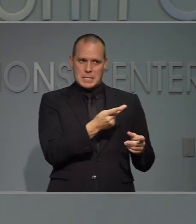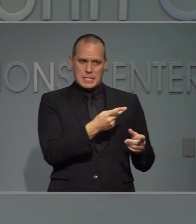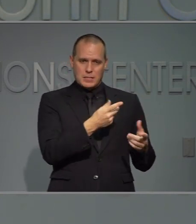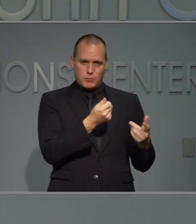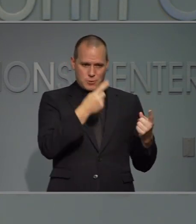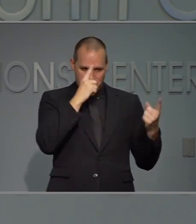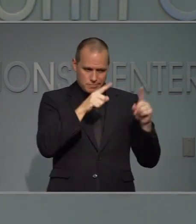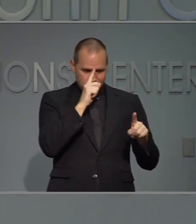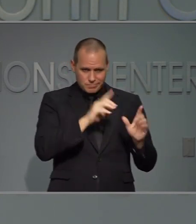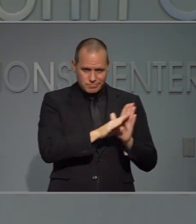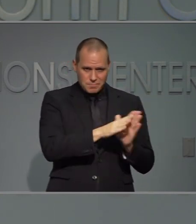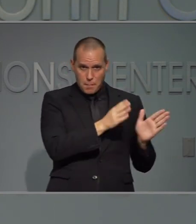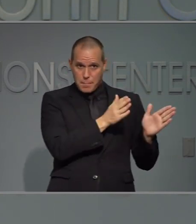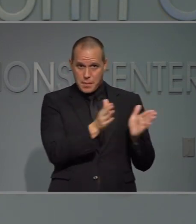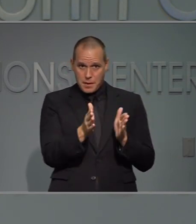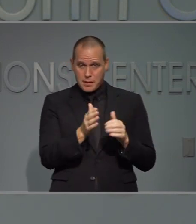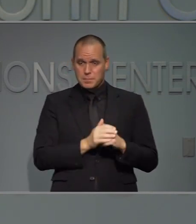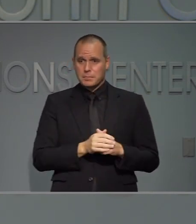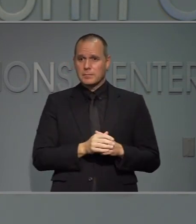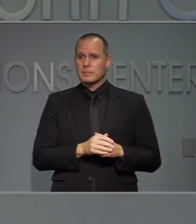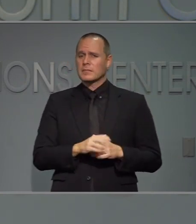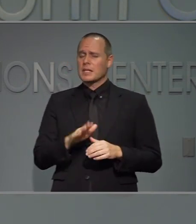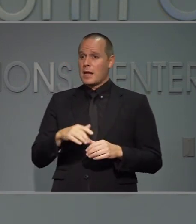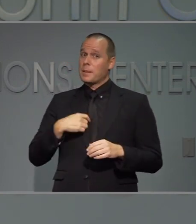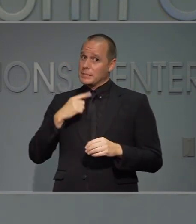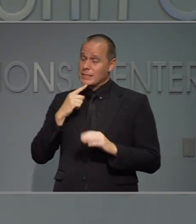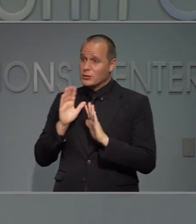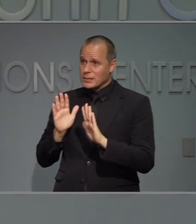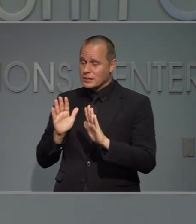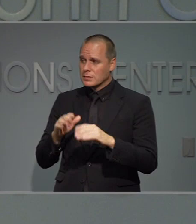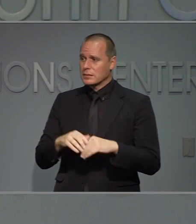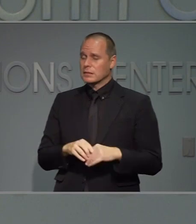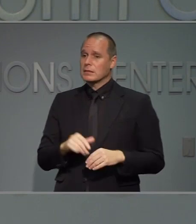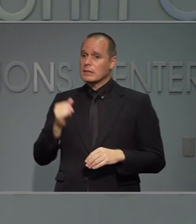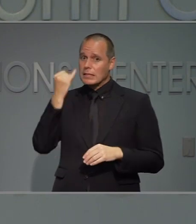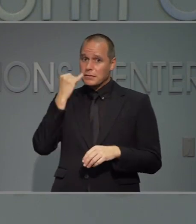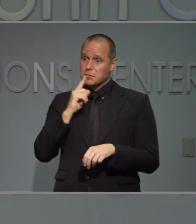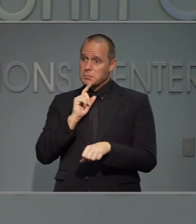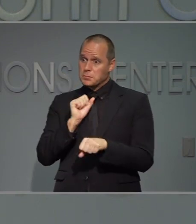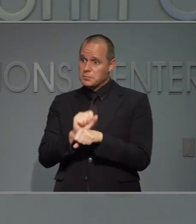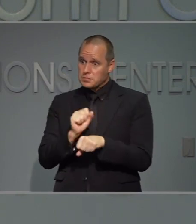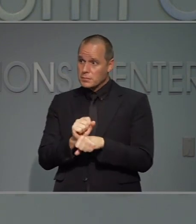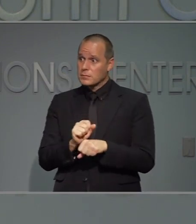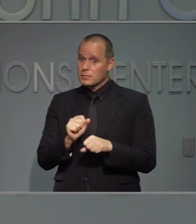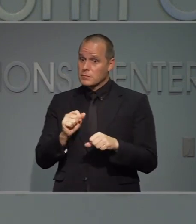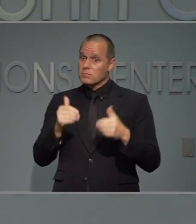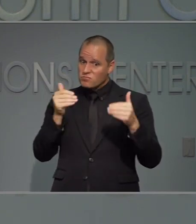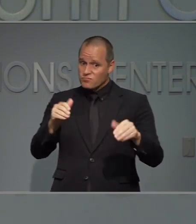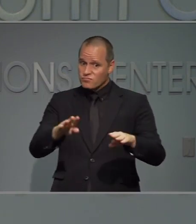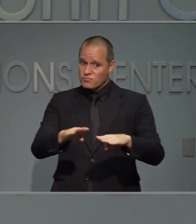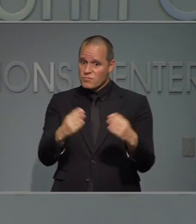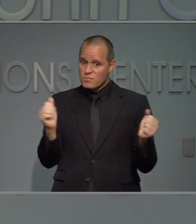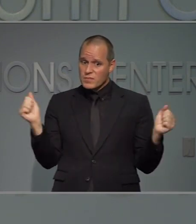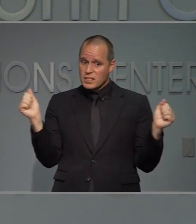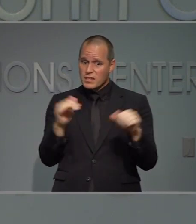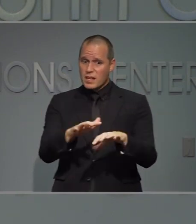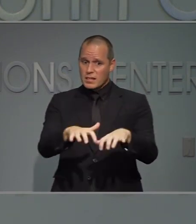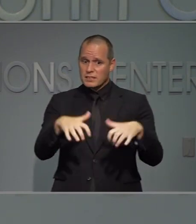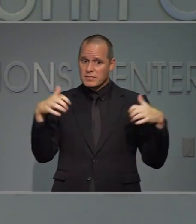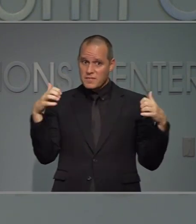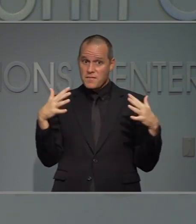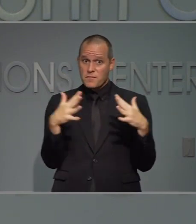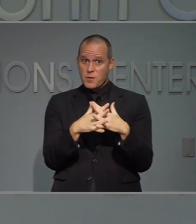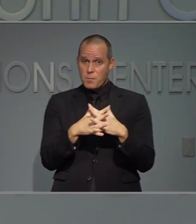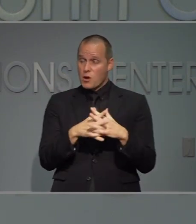también deberá seriamente si esto avanza. Y este siente usted a gusto llevando a su